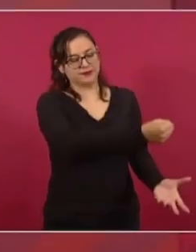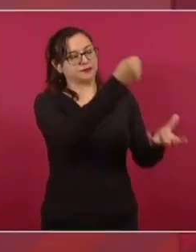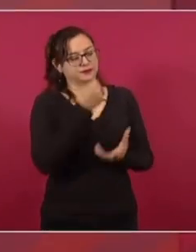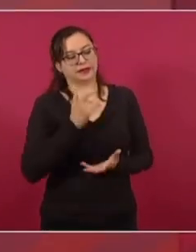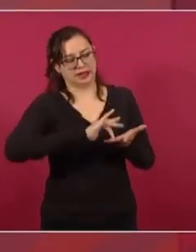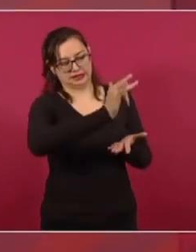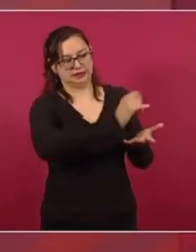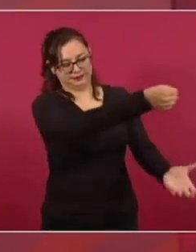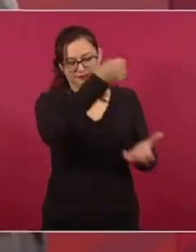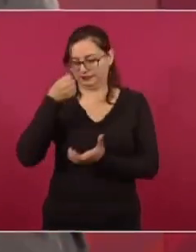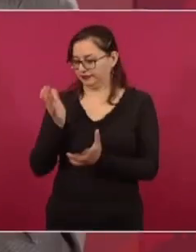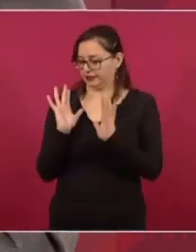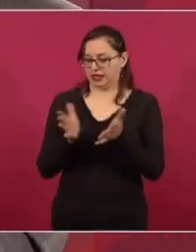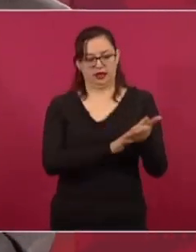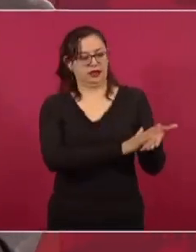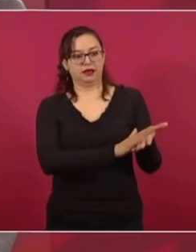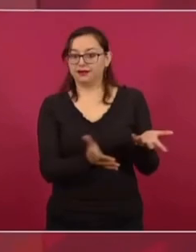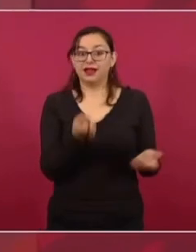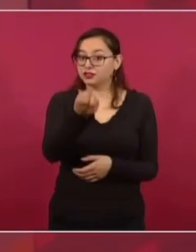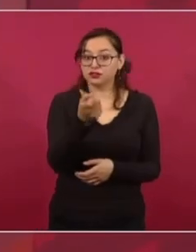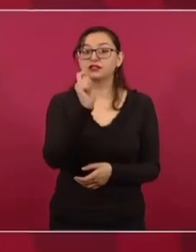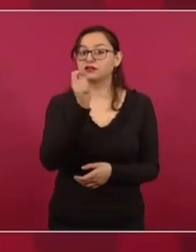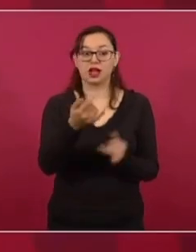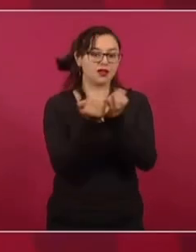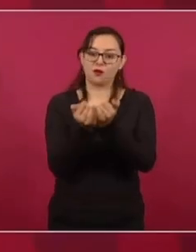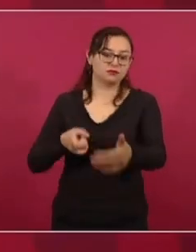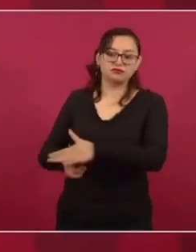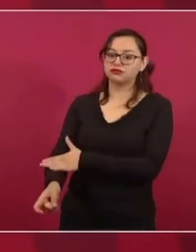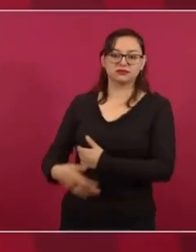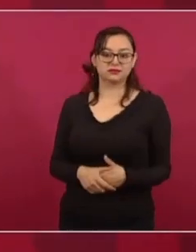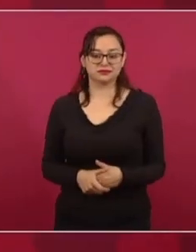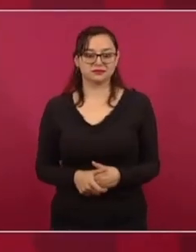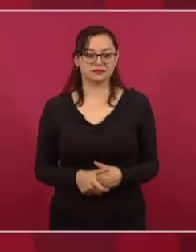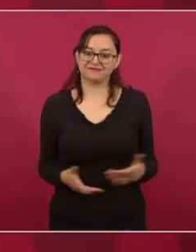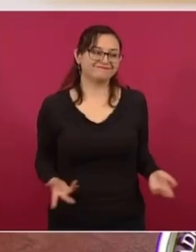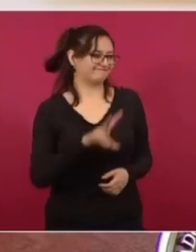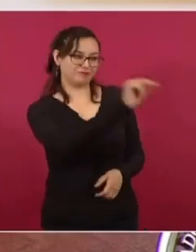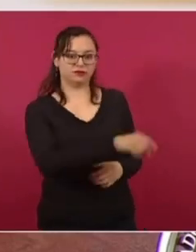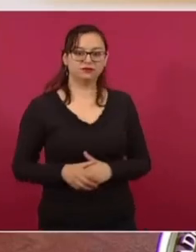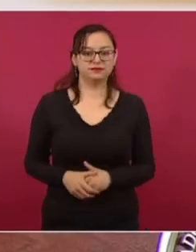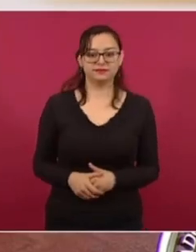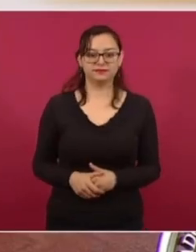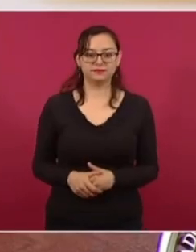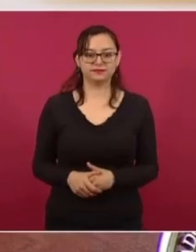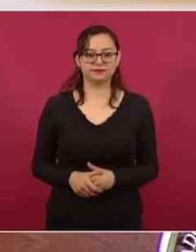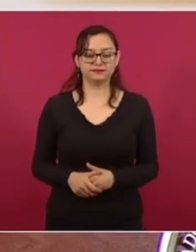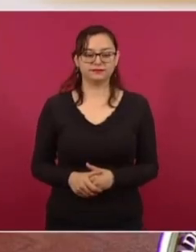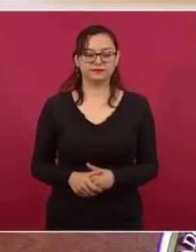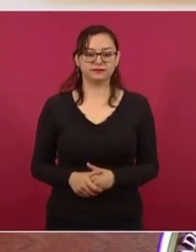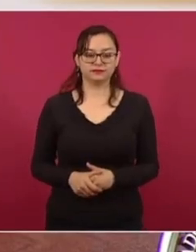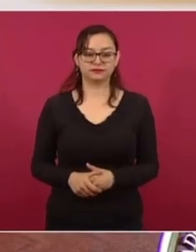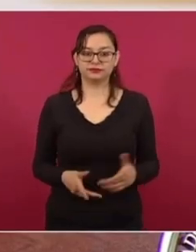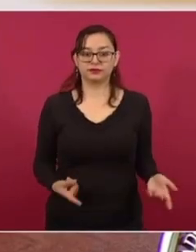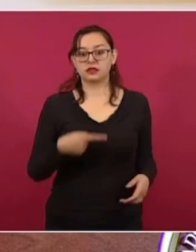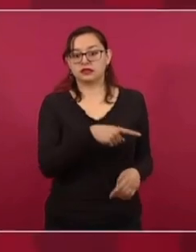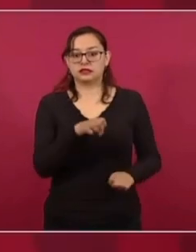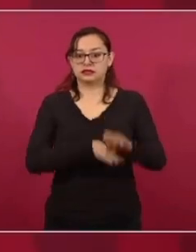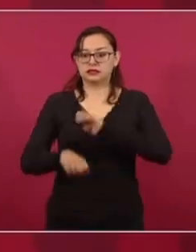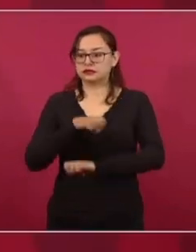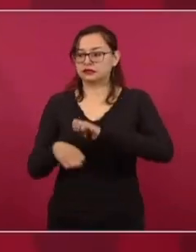otro soborno, otro homoche. Pues no. Y esa empresa,